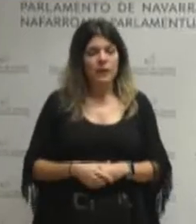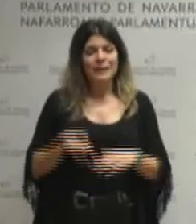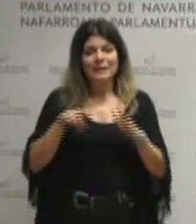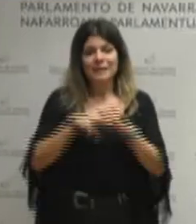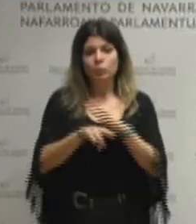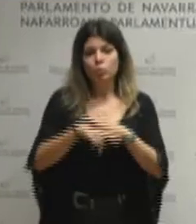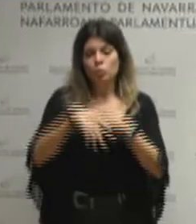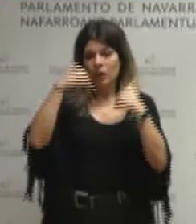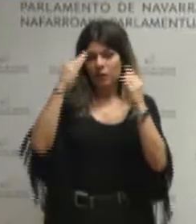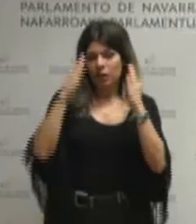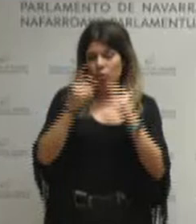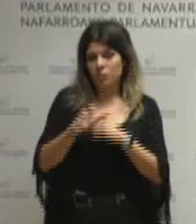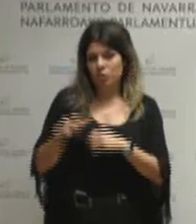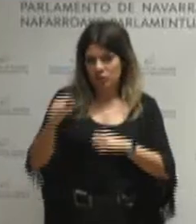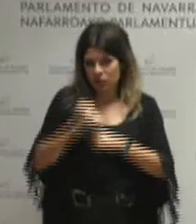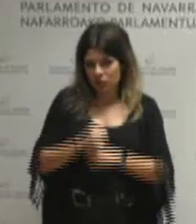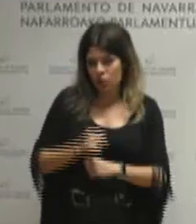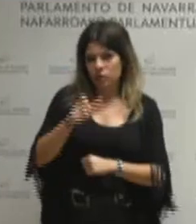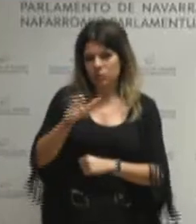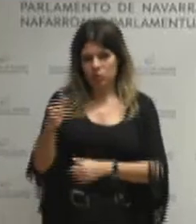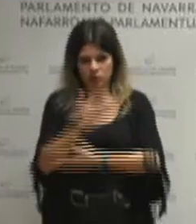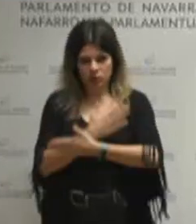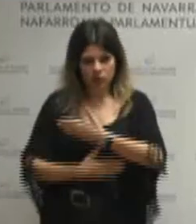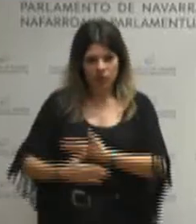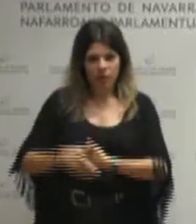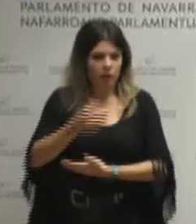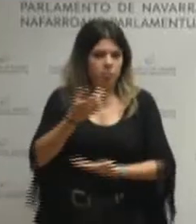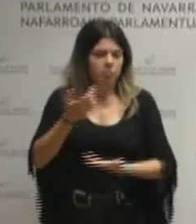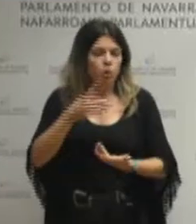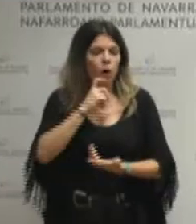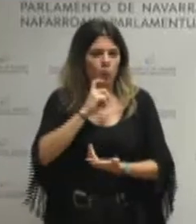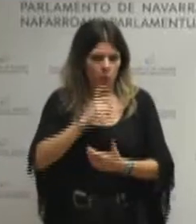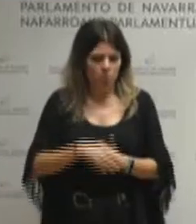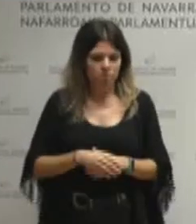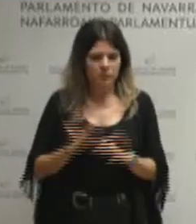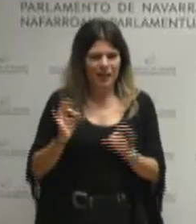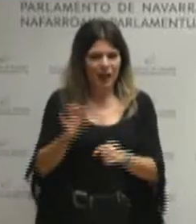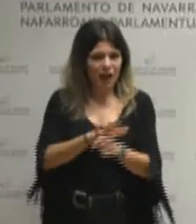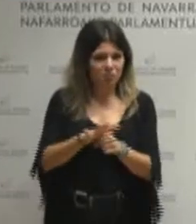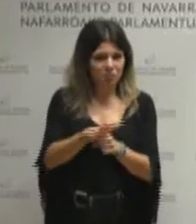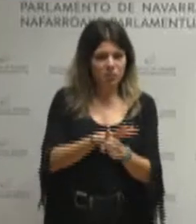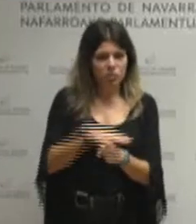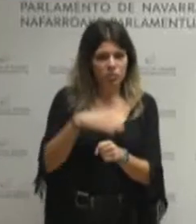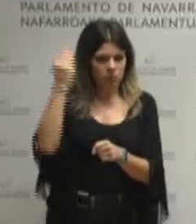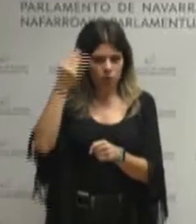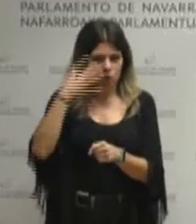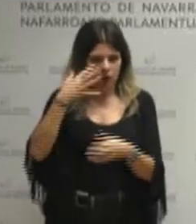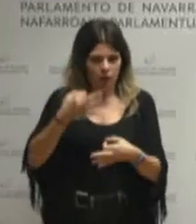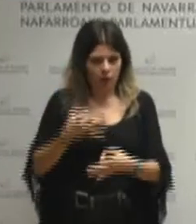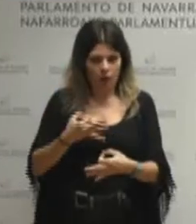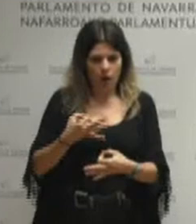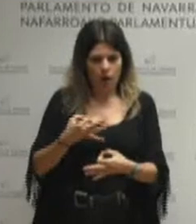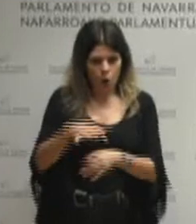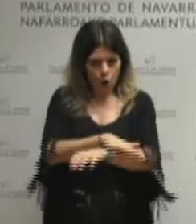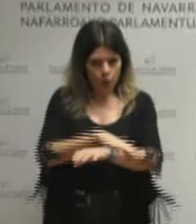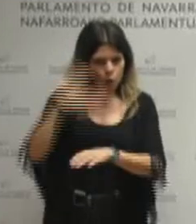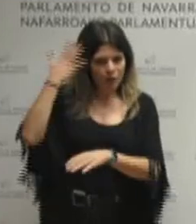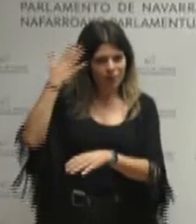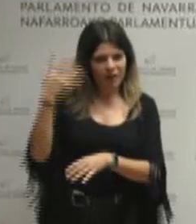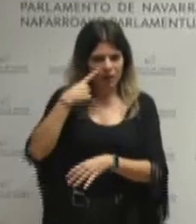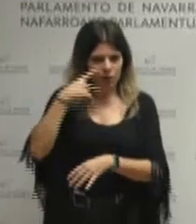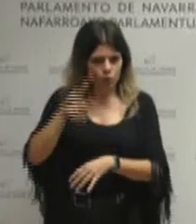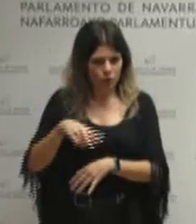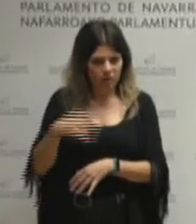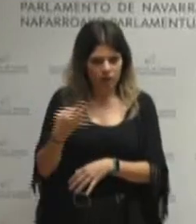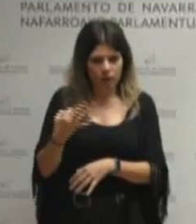a personas mayores personas con discapacidad bueno creo que en este ámbito y creo que es una realidad también que el gobierno de Navarra debe reconocer